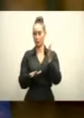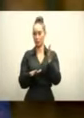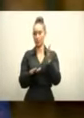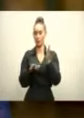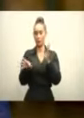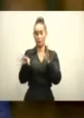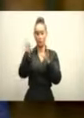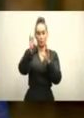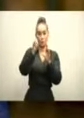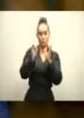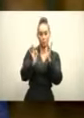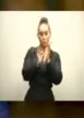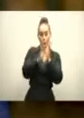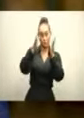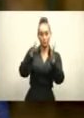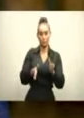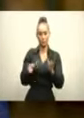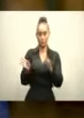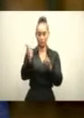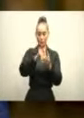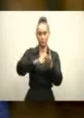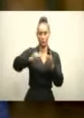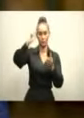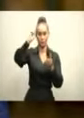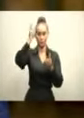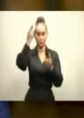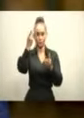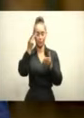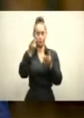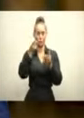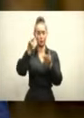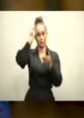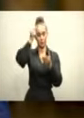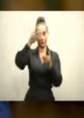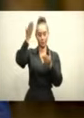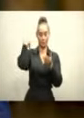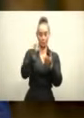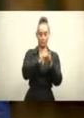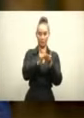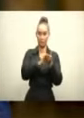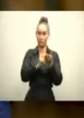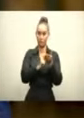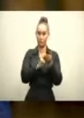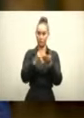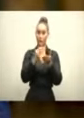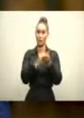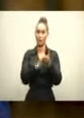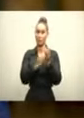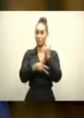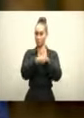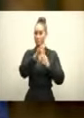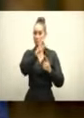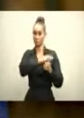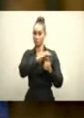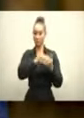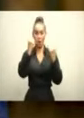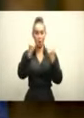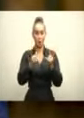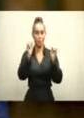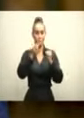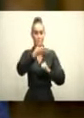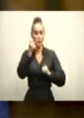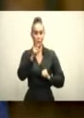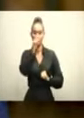abajo a muchos en el gobierno y en el partido. Lo mejor que pueden hacer es guardar silencio mientras el pueblo